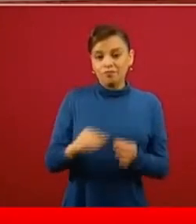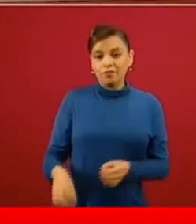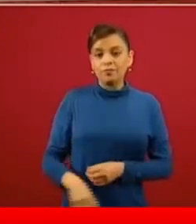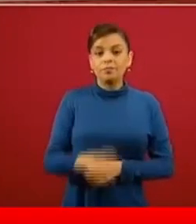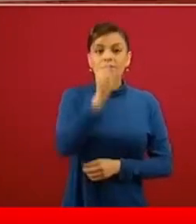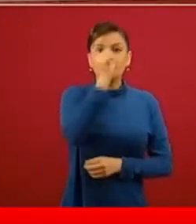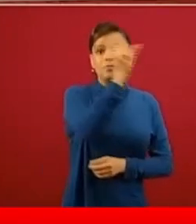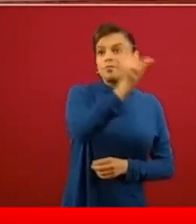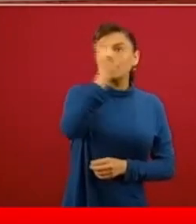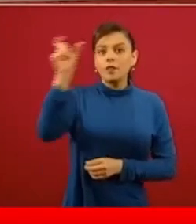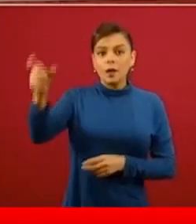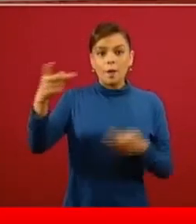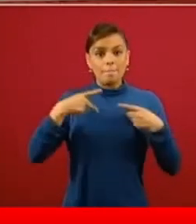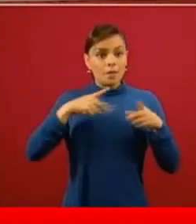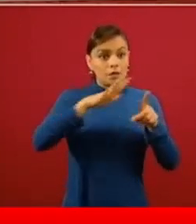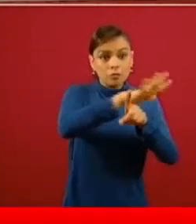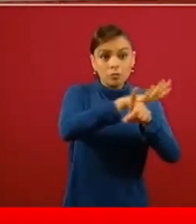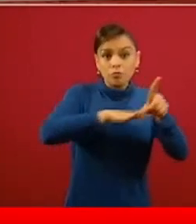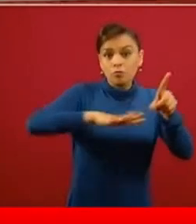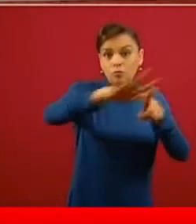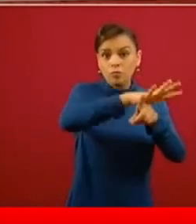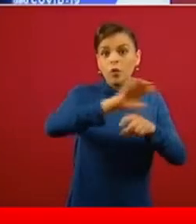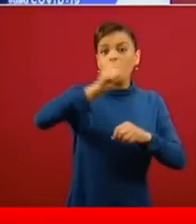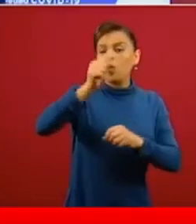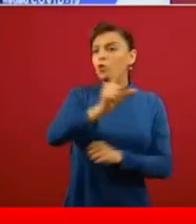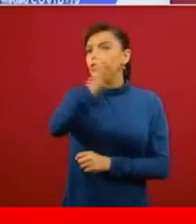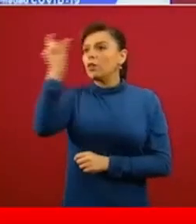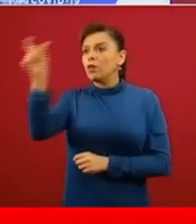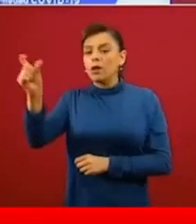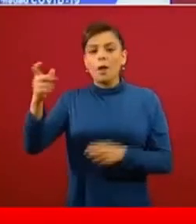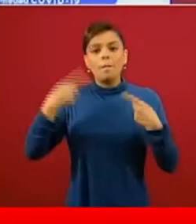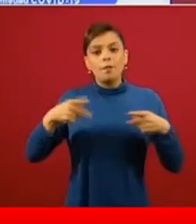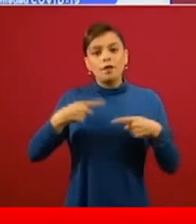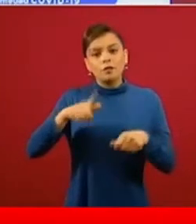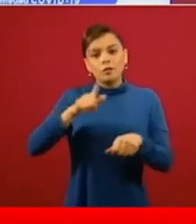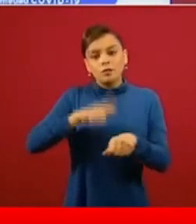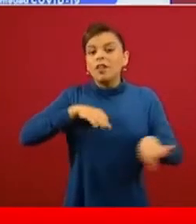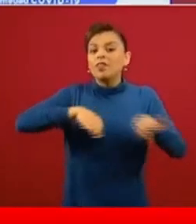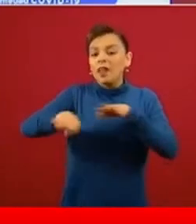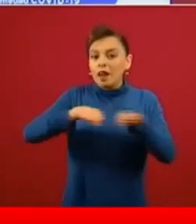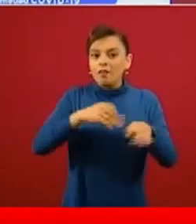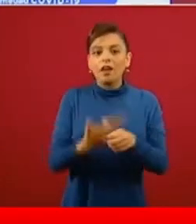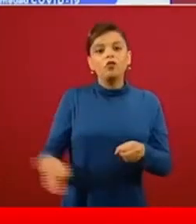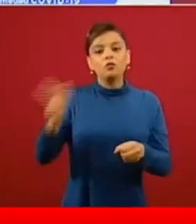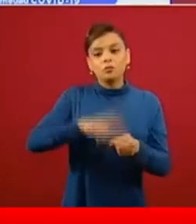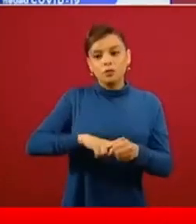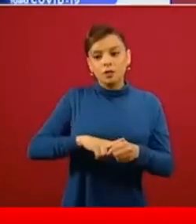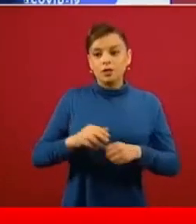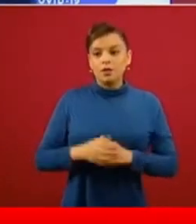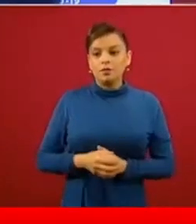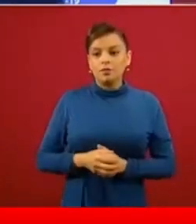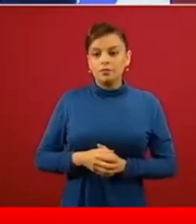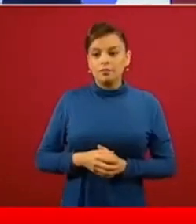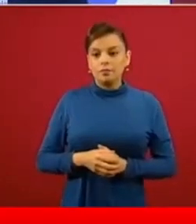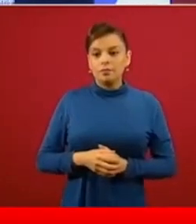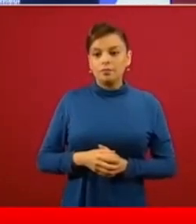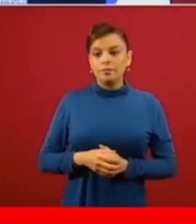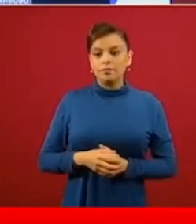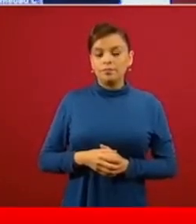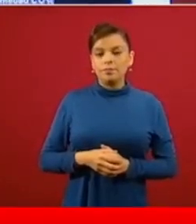una sección donde dice personal de salud y en personal de salud están los documentos técnicos, en esta pestaña, así es tan amable,